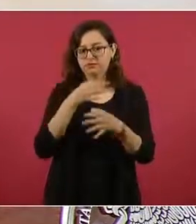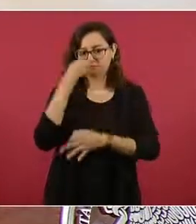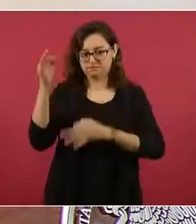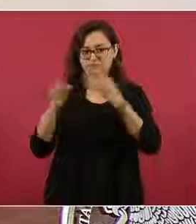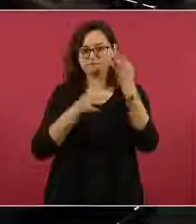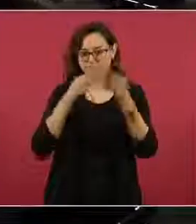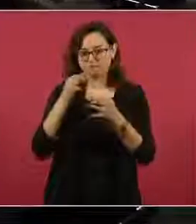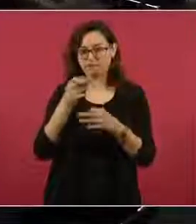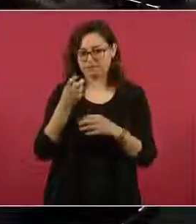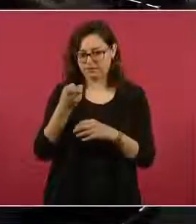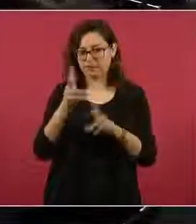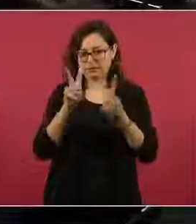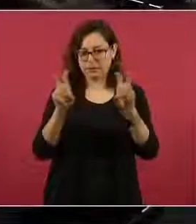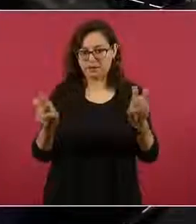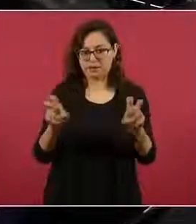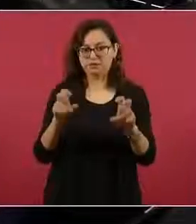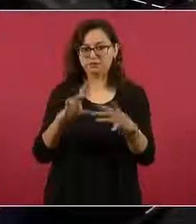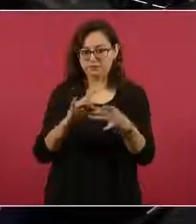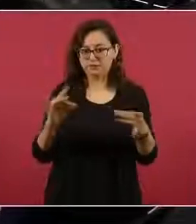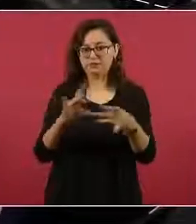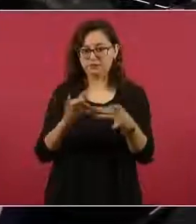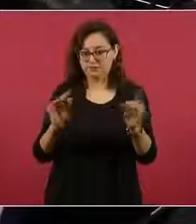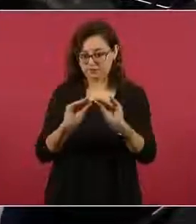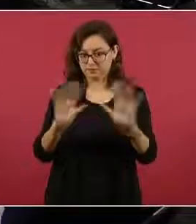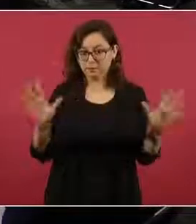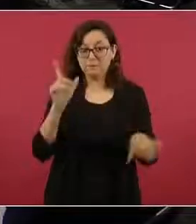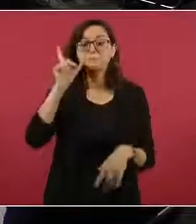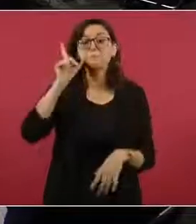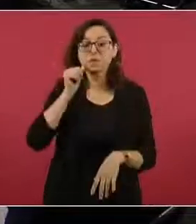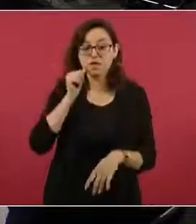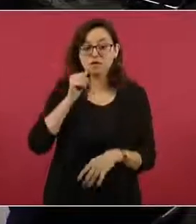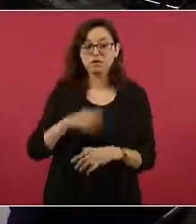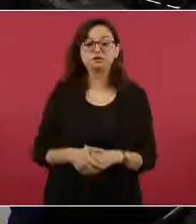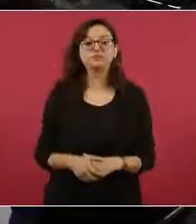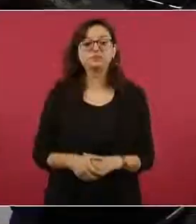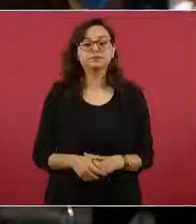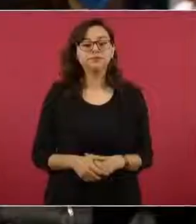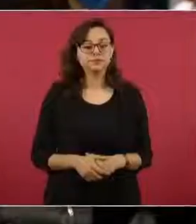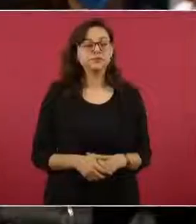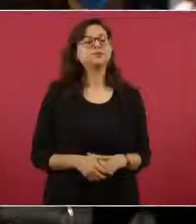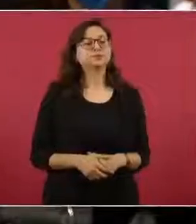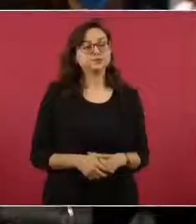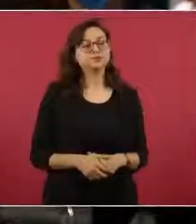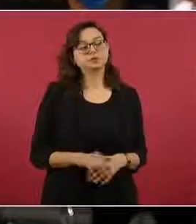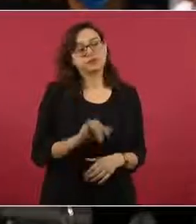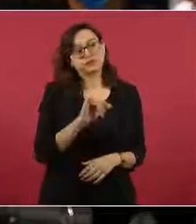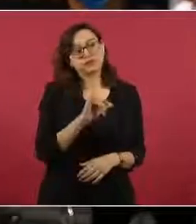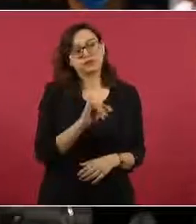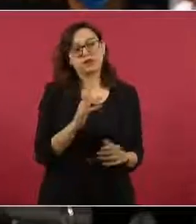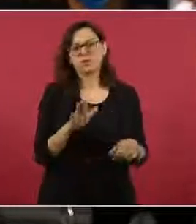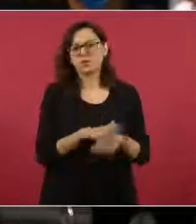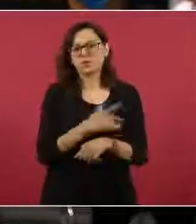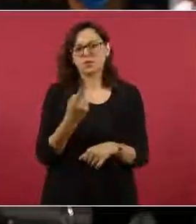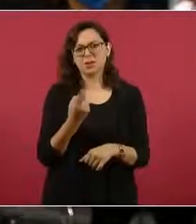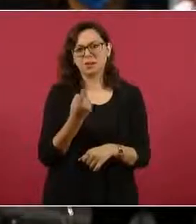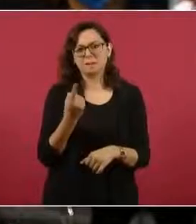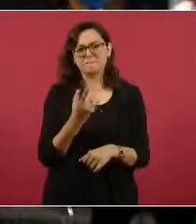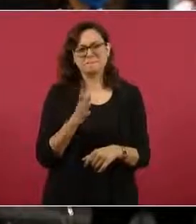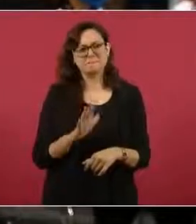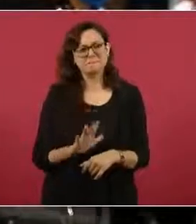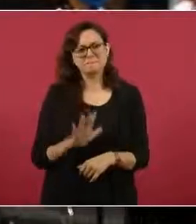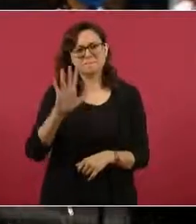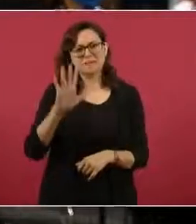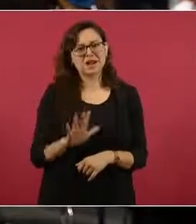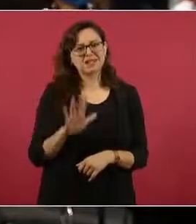puntualmente sobre lo que estás planteando. Sí, presidente, porque lo que opera aquí es como una especie de subrogación,